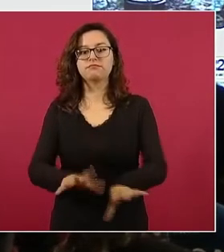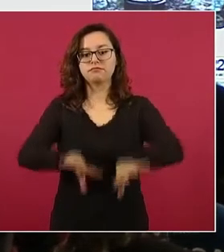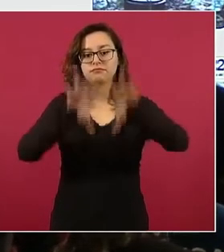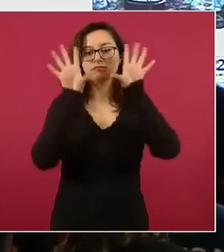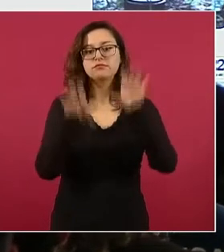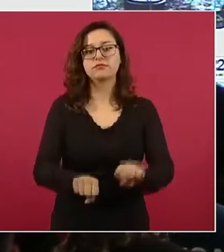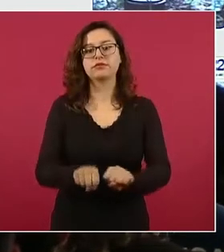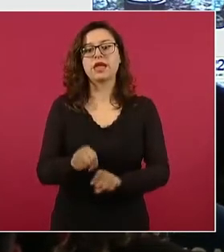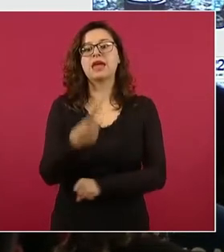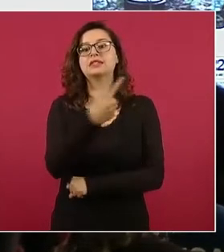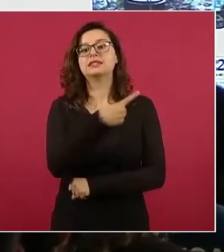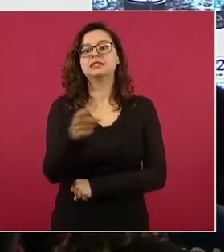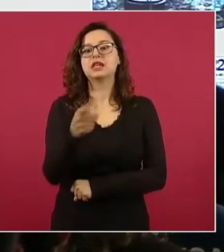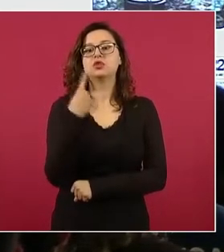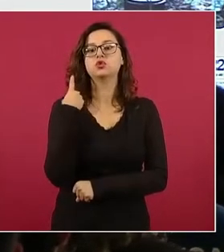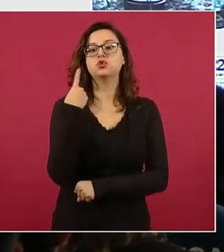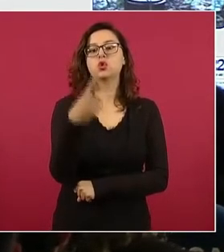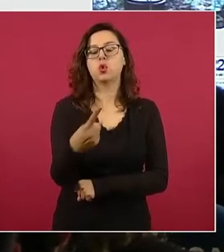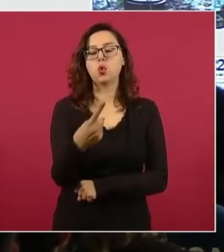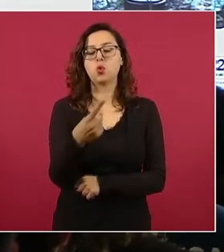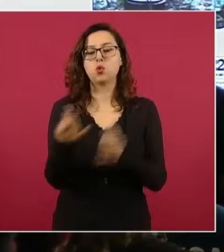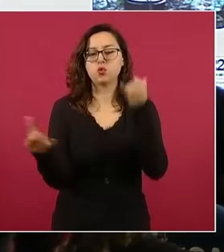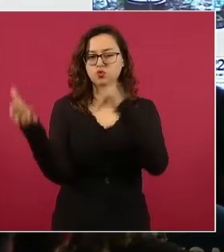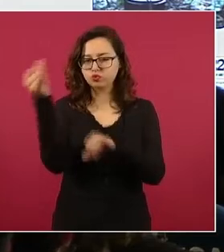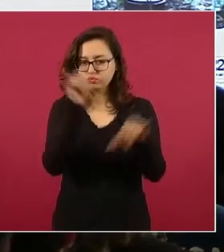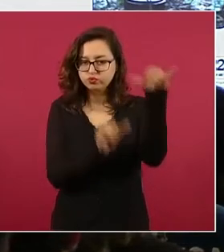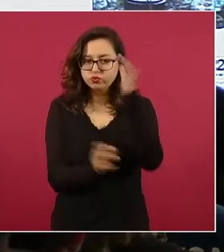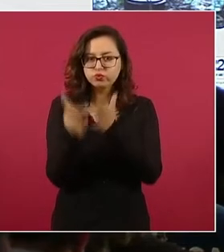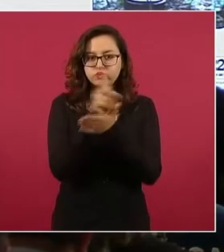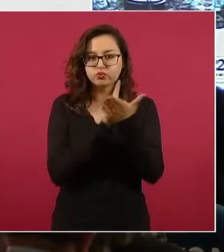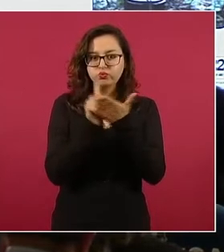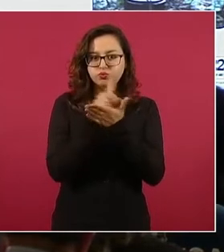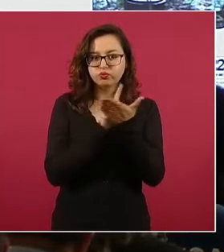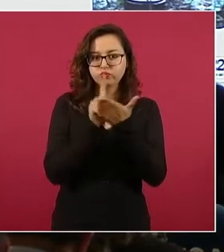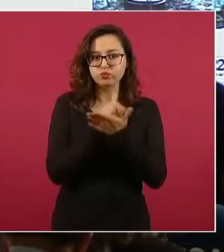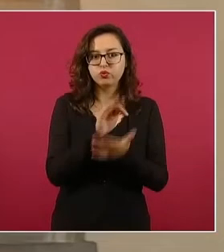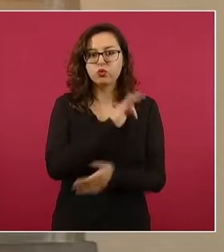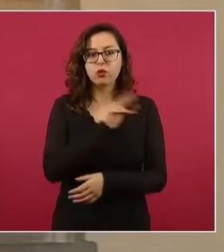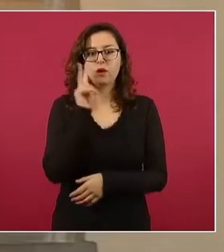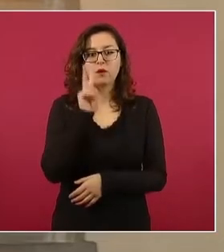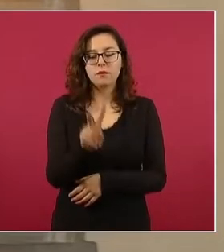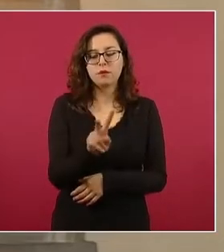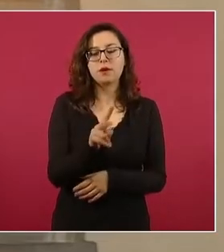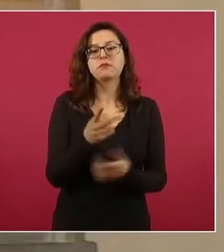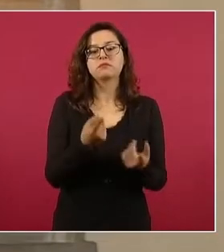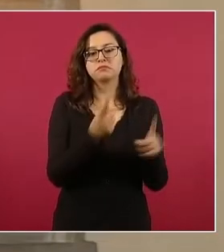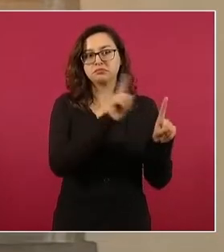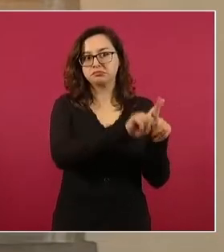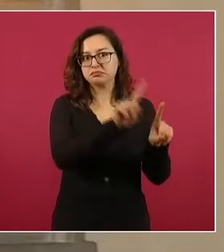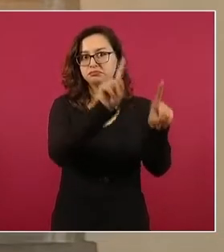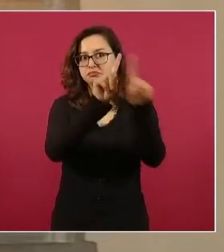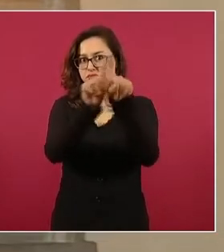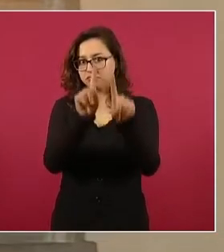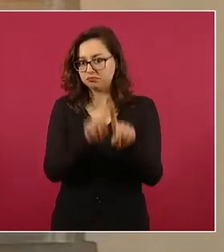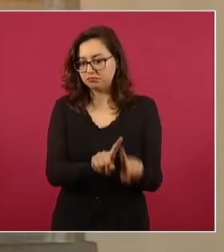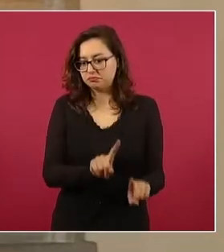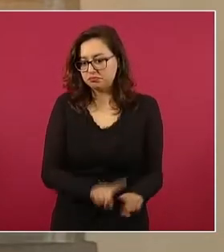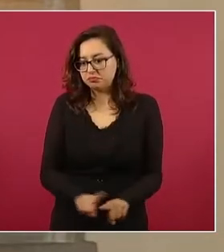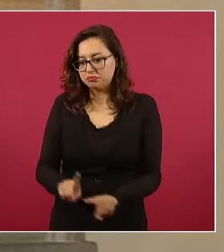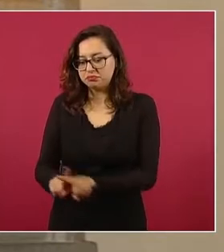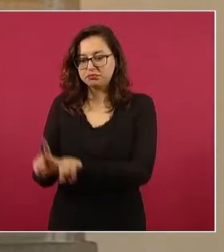están en Sinaloa, 4 en Michoacán, 3 en Baja California, 1 en Jalisco y 1 en Guerrero.